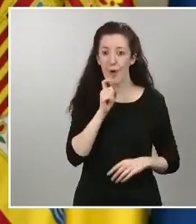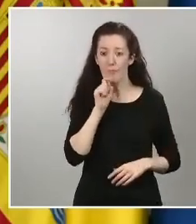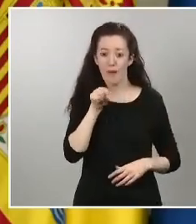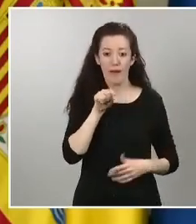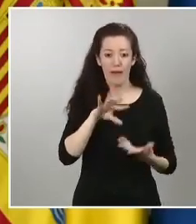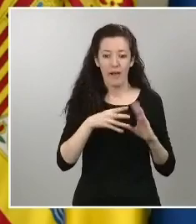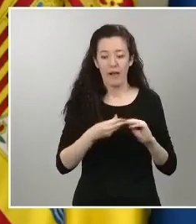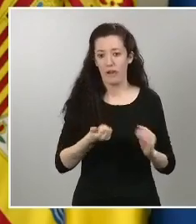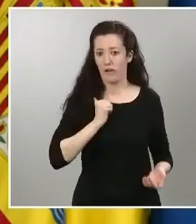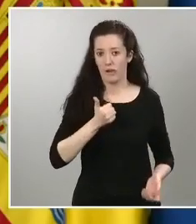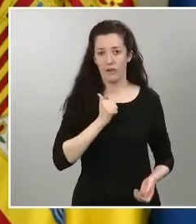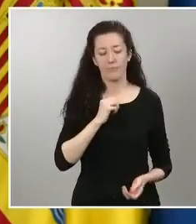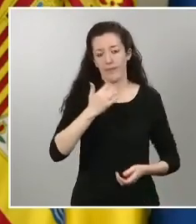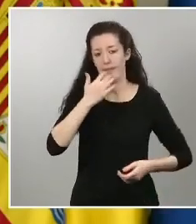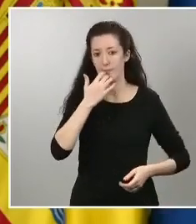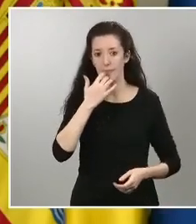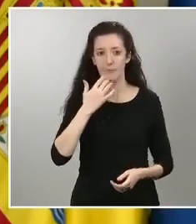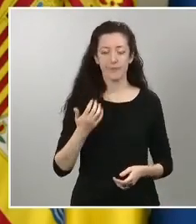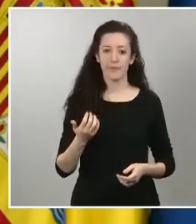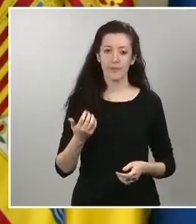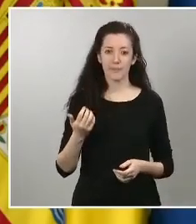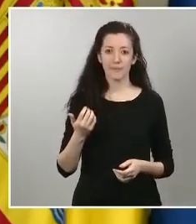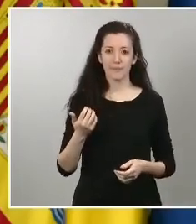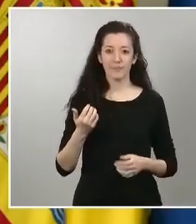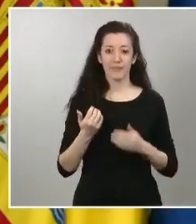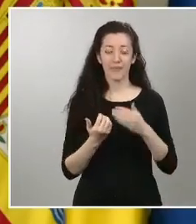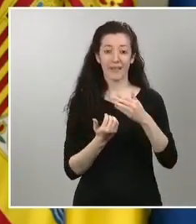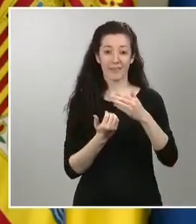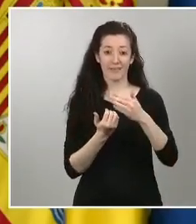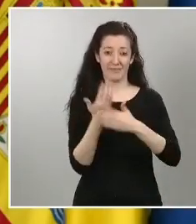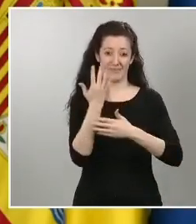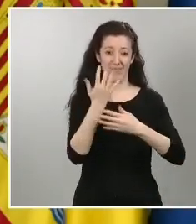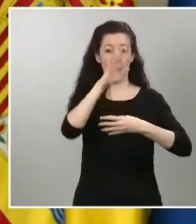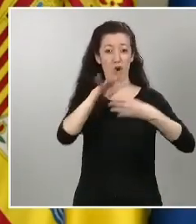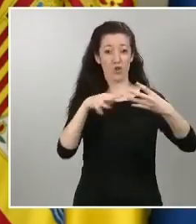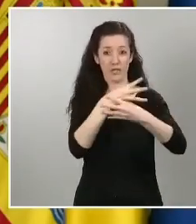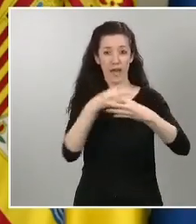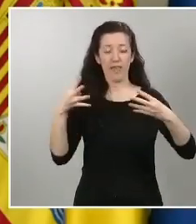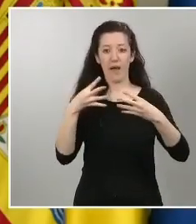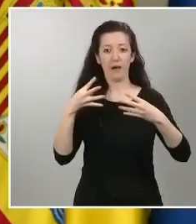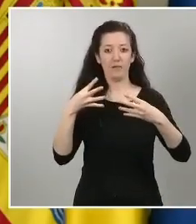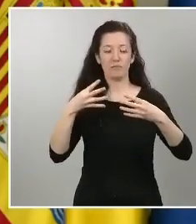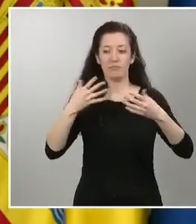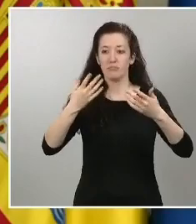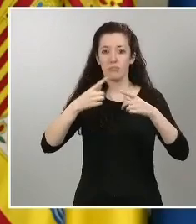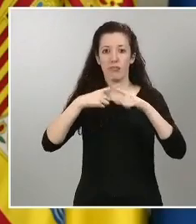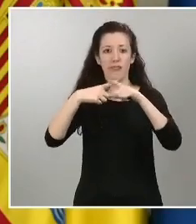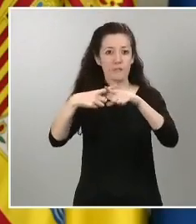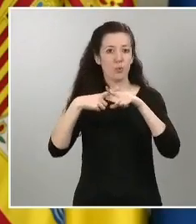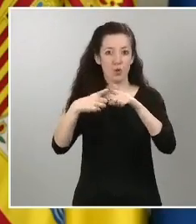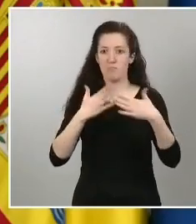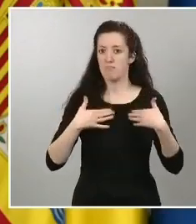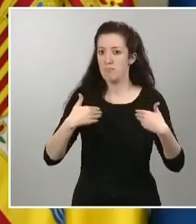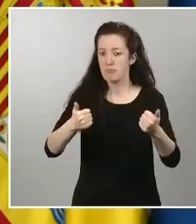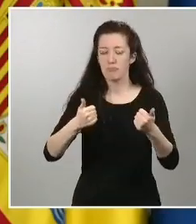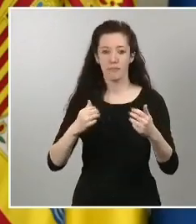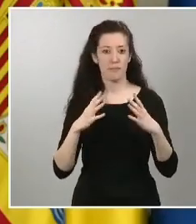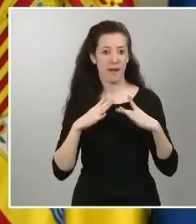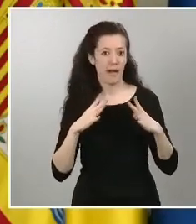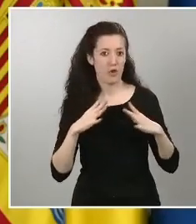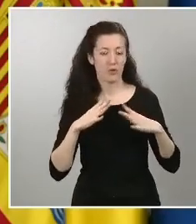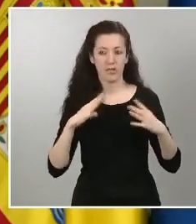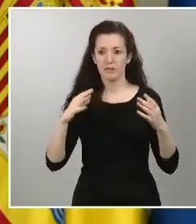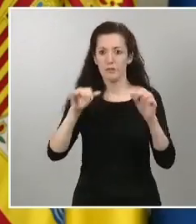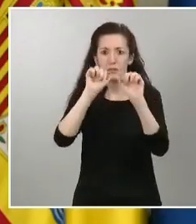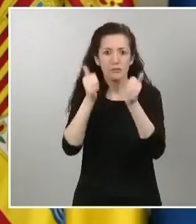con la distribución irregular de jornada con vacaciones con multitud de fórmulas pero insisto van a ser los trabajadores y trabajadoras